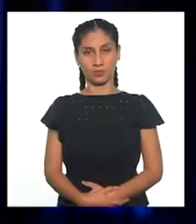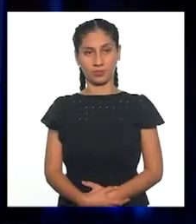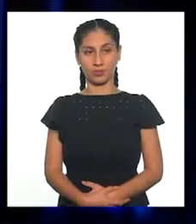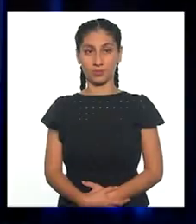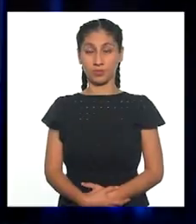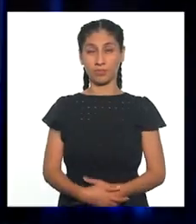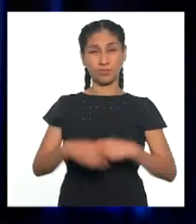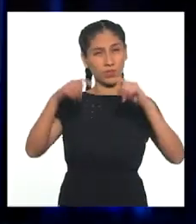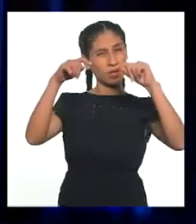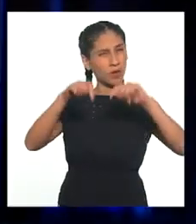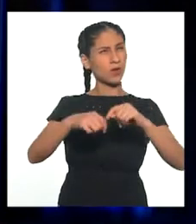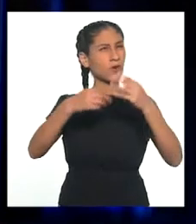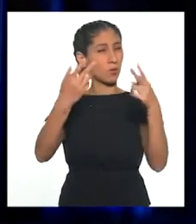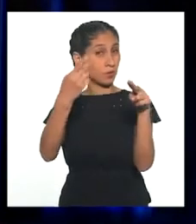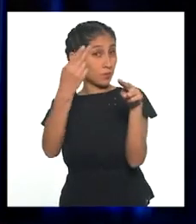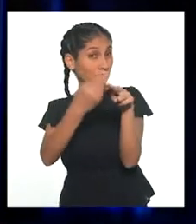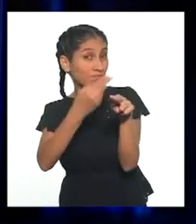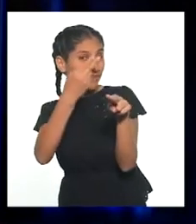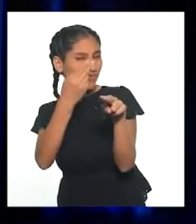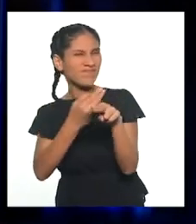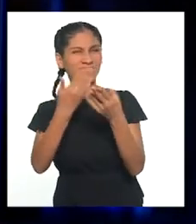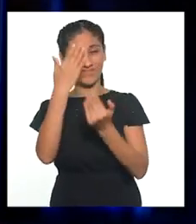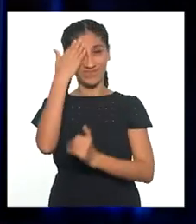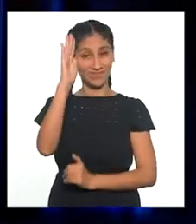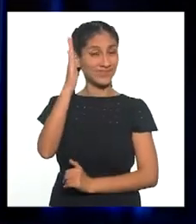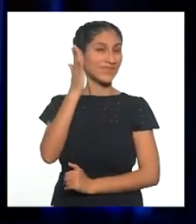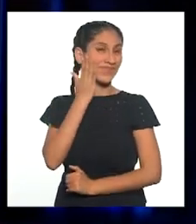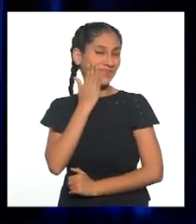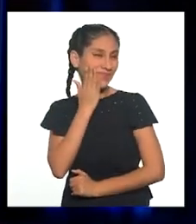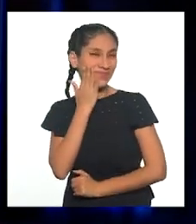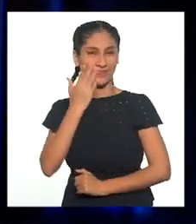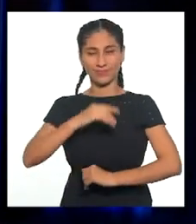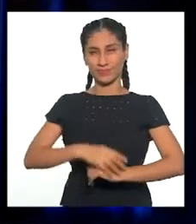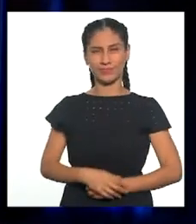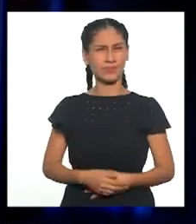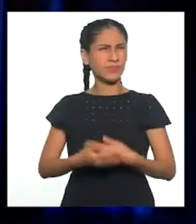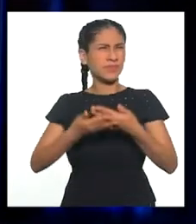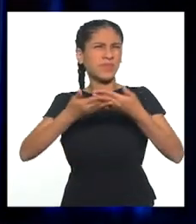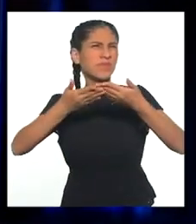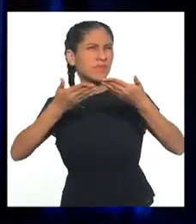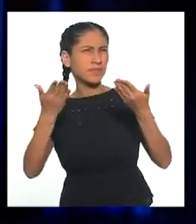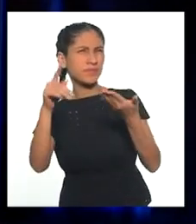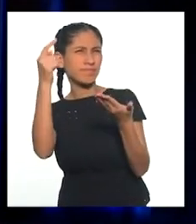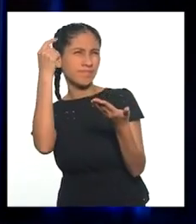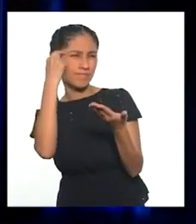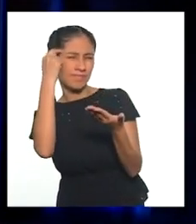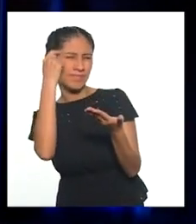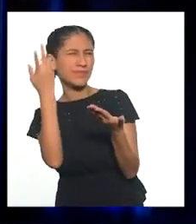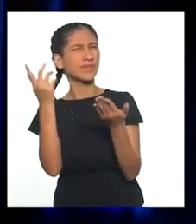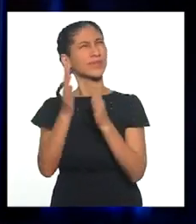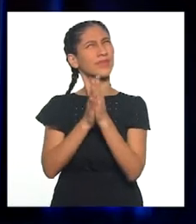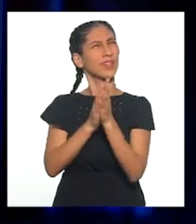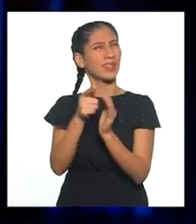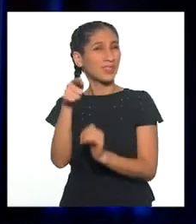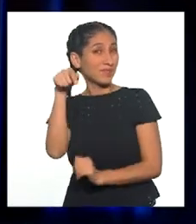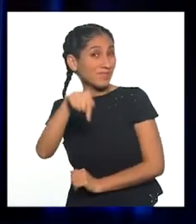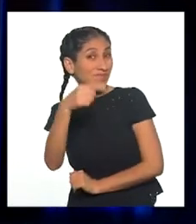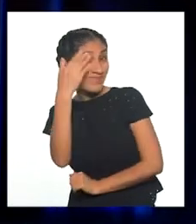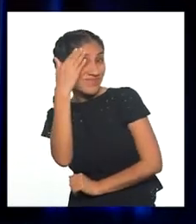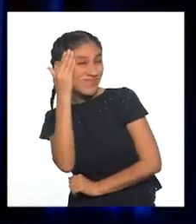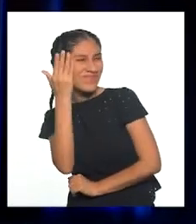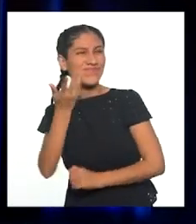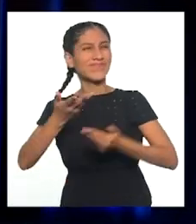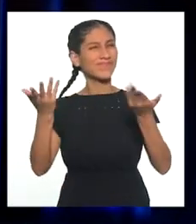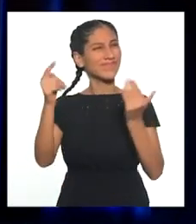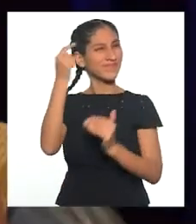Nos encontramos próximos a celebrar el Día de las Madres. ¿Qué se les viene a la mente cuando pensamos en estas fechas?